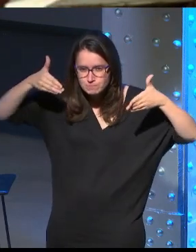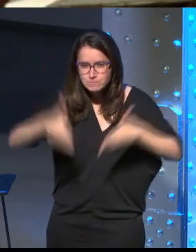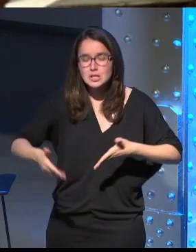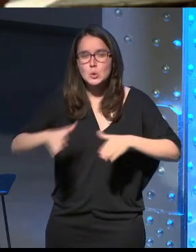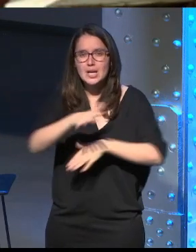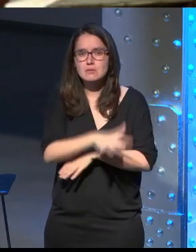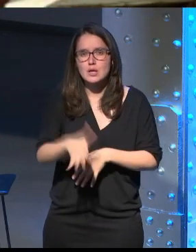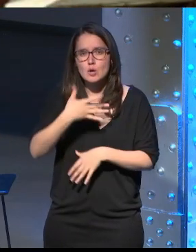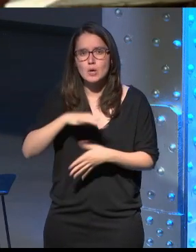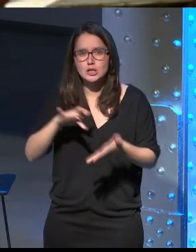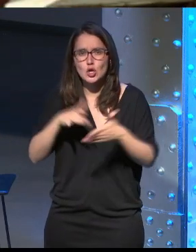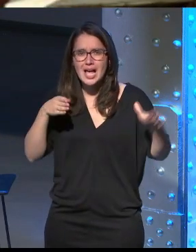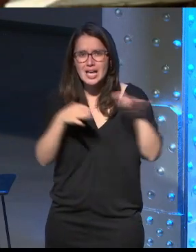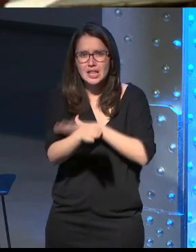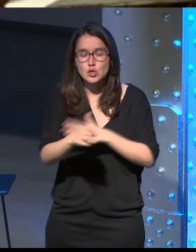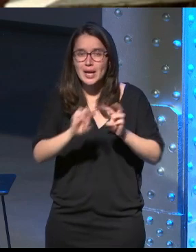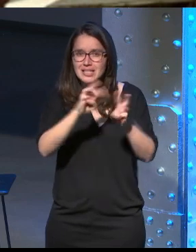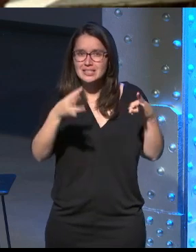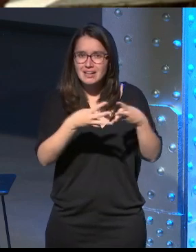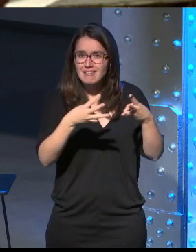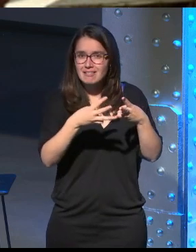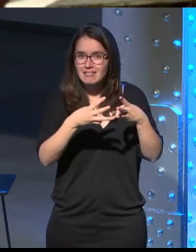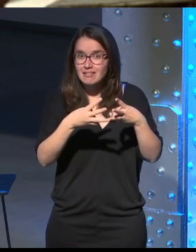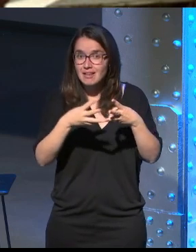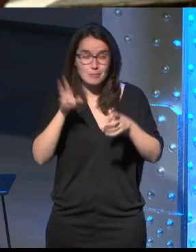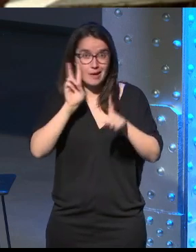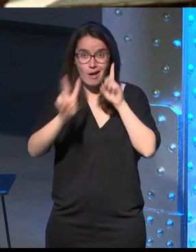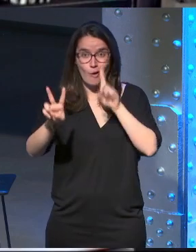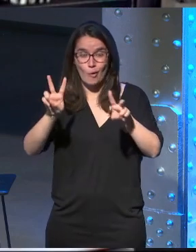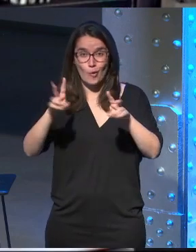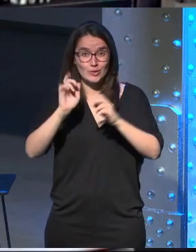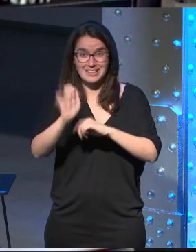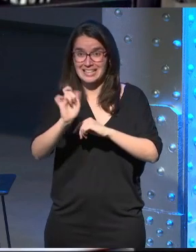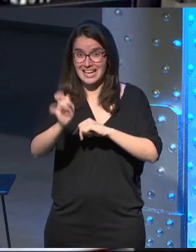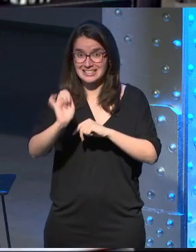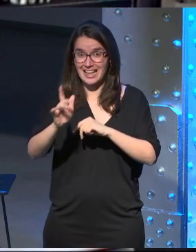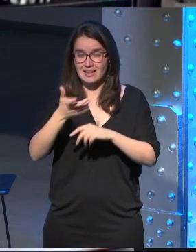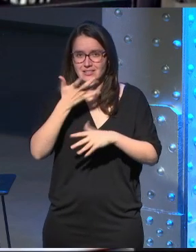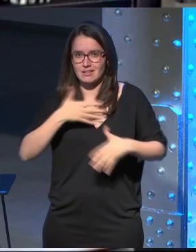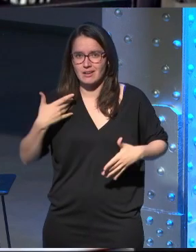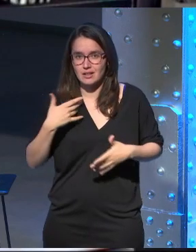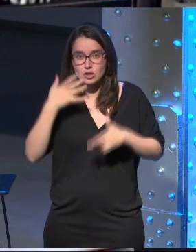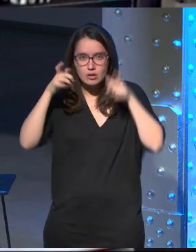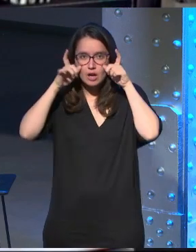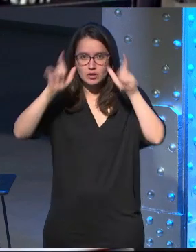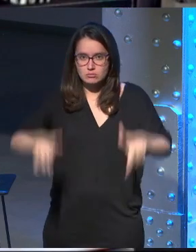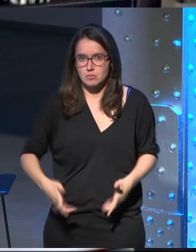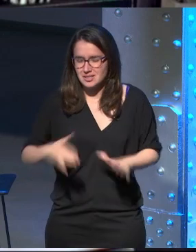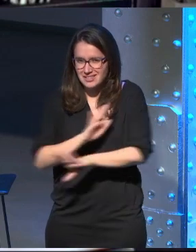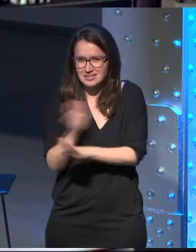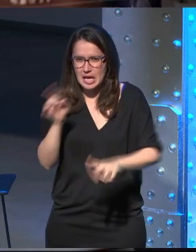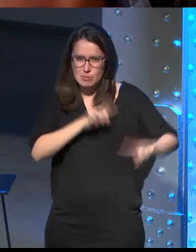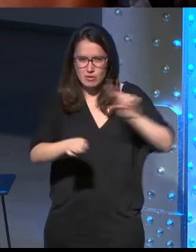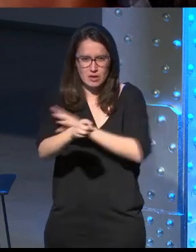espacio en el que vamos a poder tener acceso a internet a la vista de vuestros ojos continuamente si tú quieres si no te quitan las gafas y ya está no hay